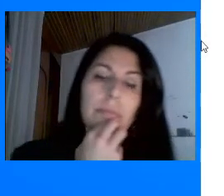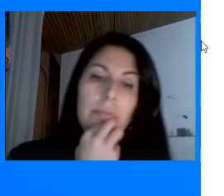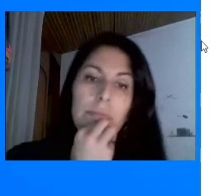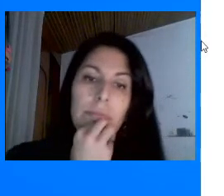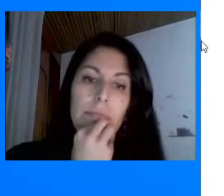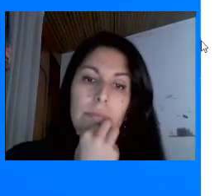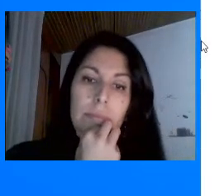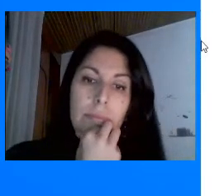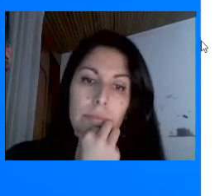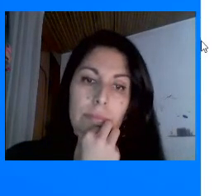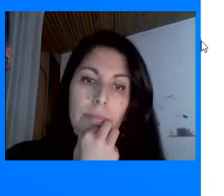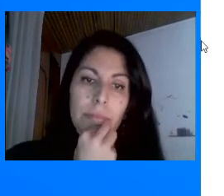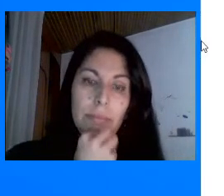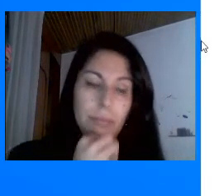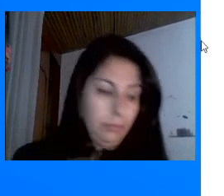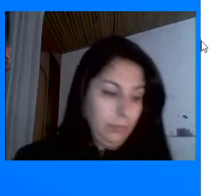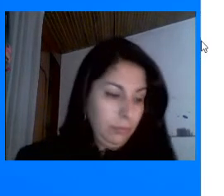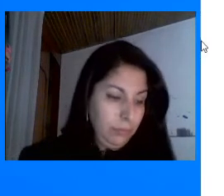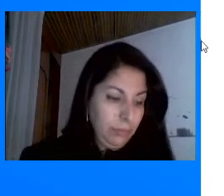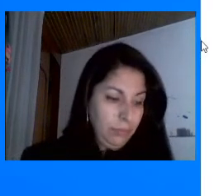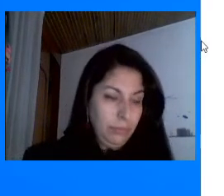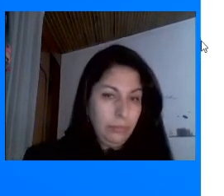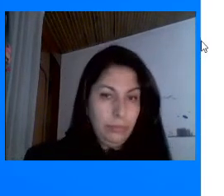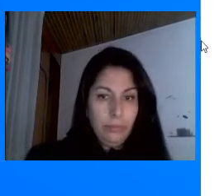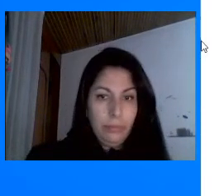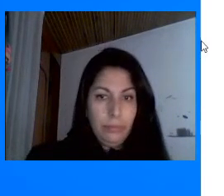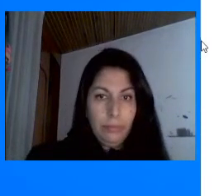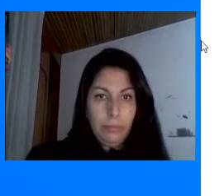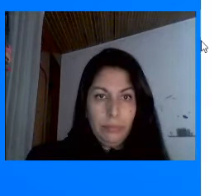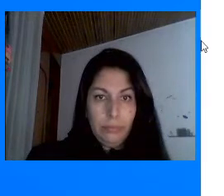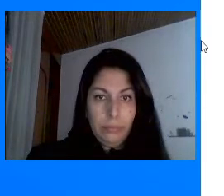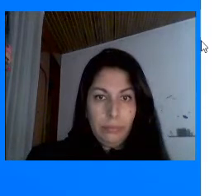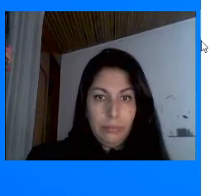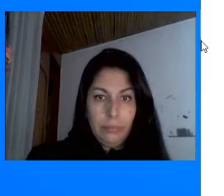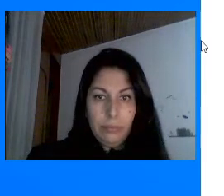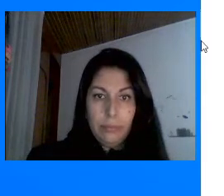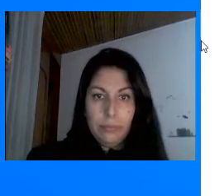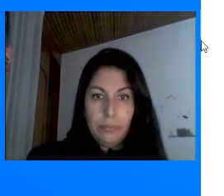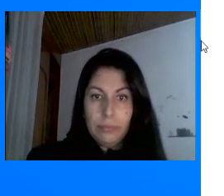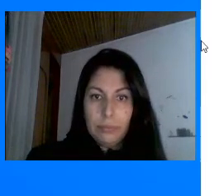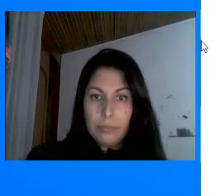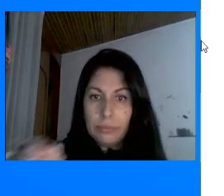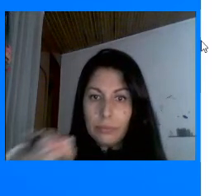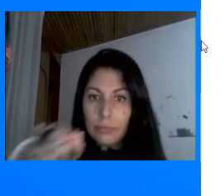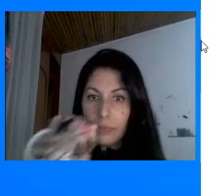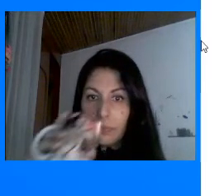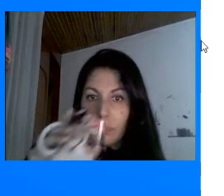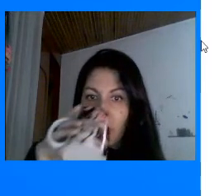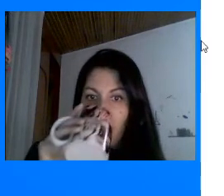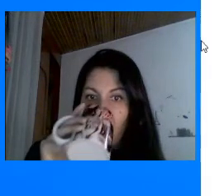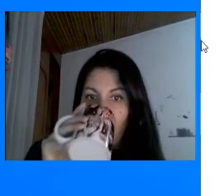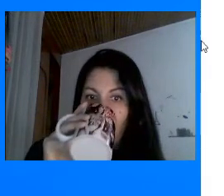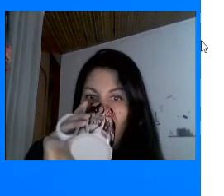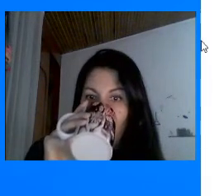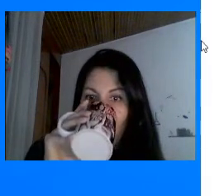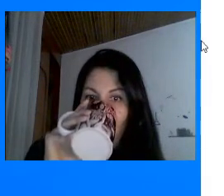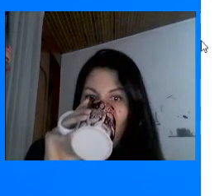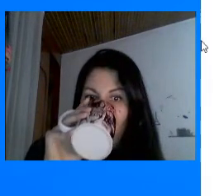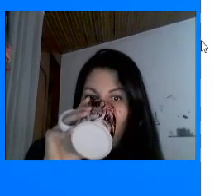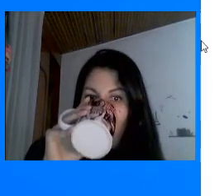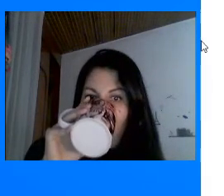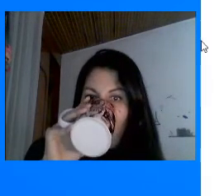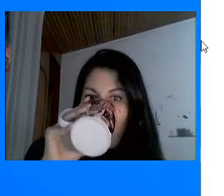El primer viaje turístico De la era moderna Pero esto también Le dejó Unas buenas ganancias